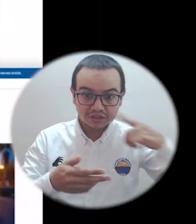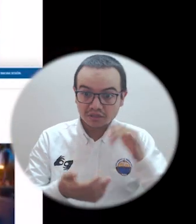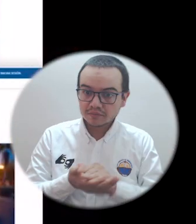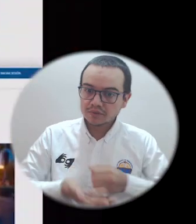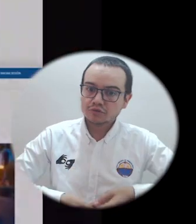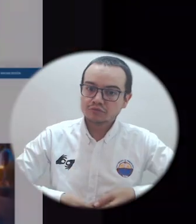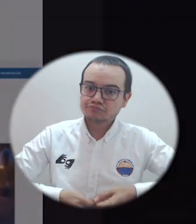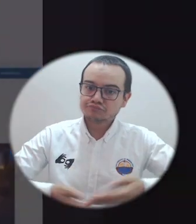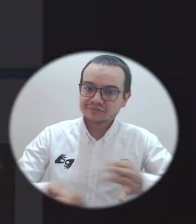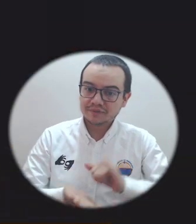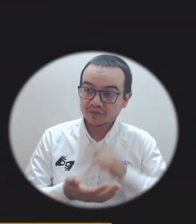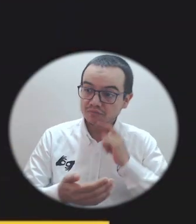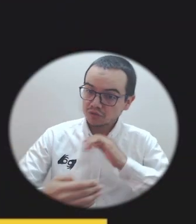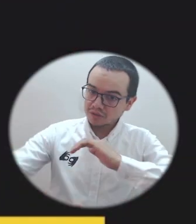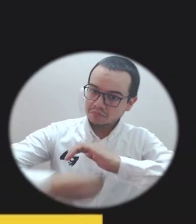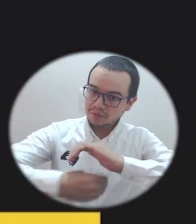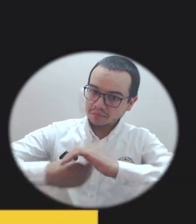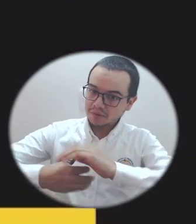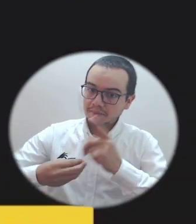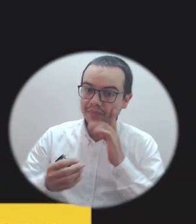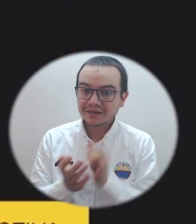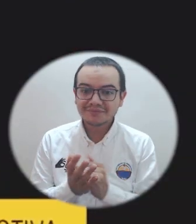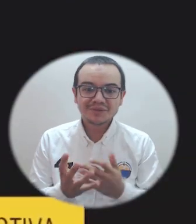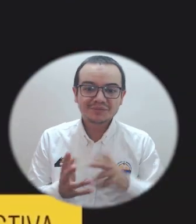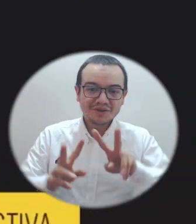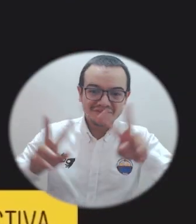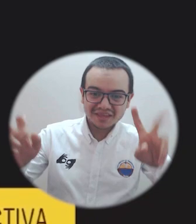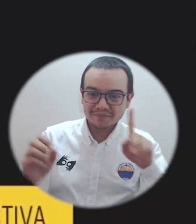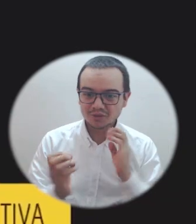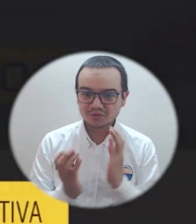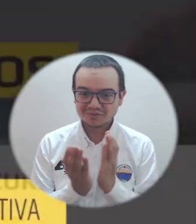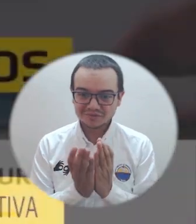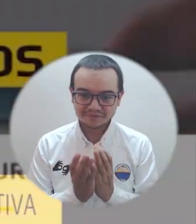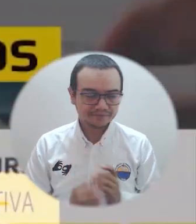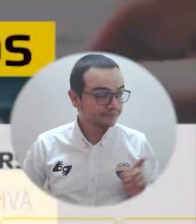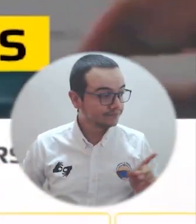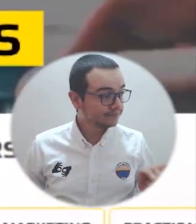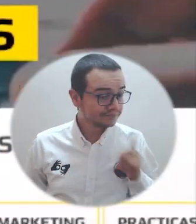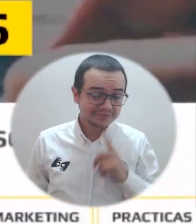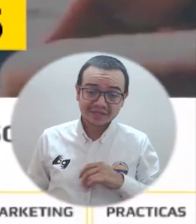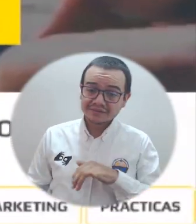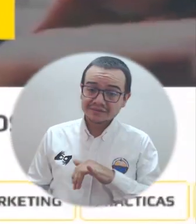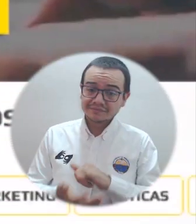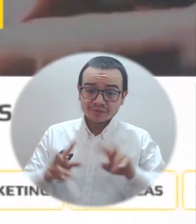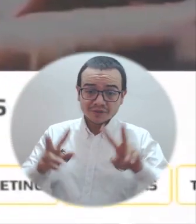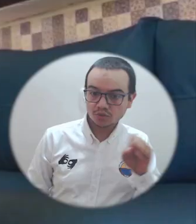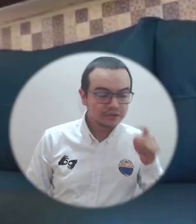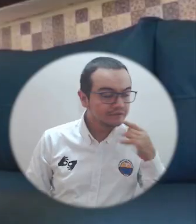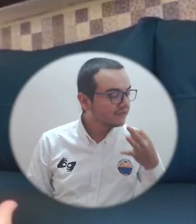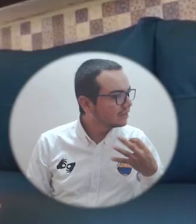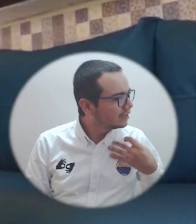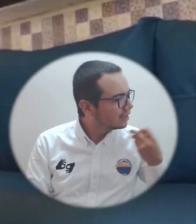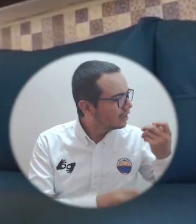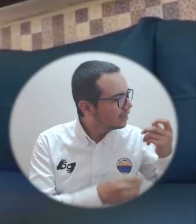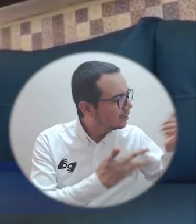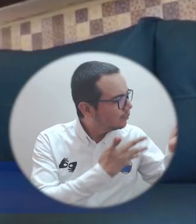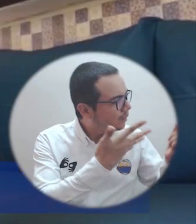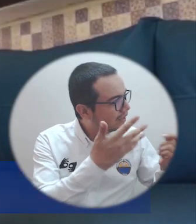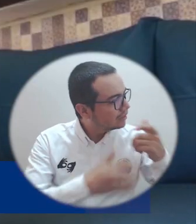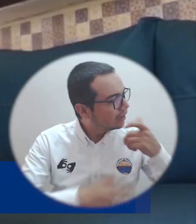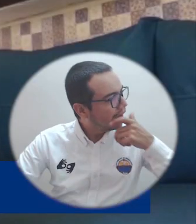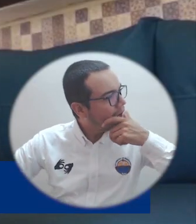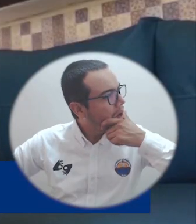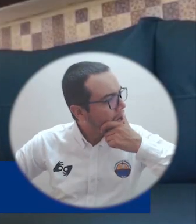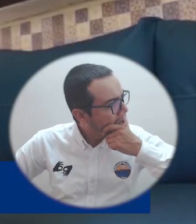asistencia con acceso gratuito a una masterclass de marketing digital, a través de su plataforma para todo el que lo solicitara. Nos dieron tips